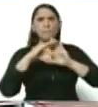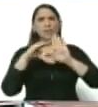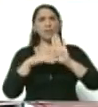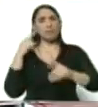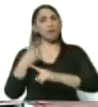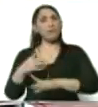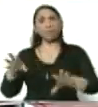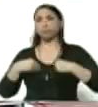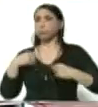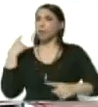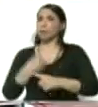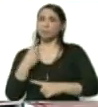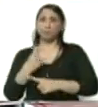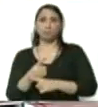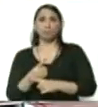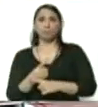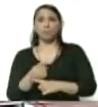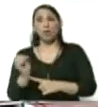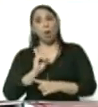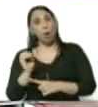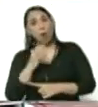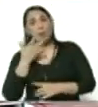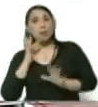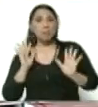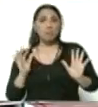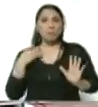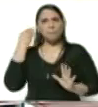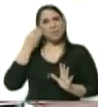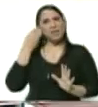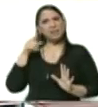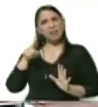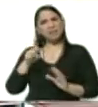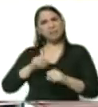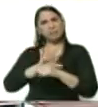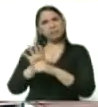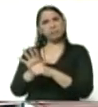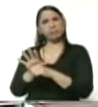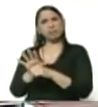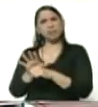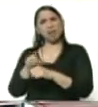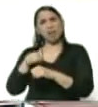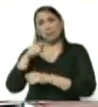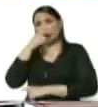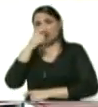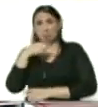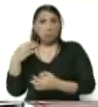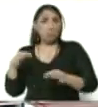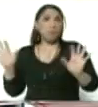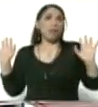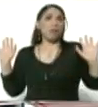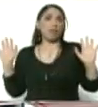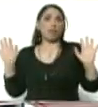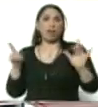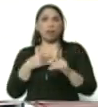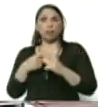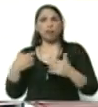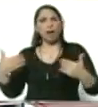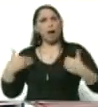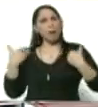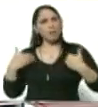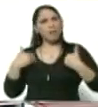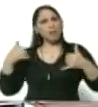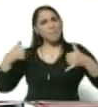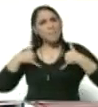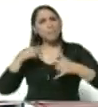tomarse oportunamente, o si sencillamente cree que el coronavirus es una gripe, no solamente está afectando a su